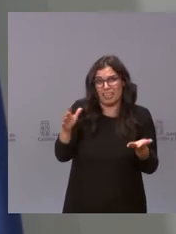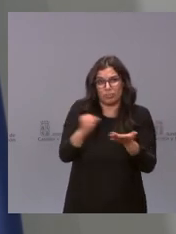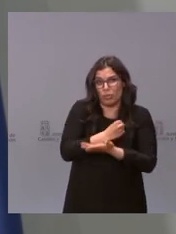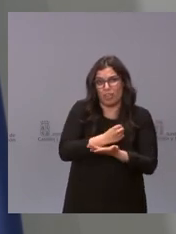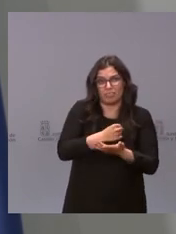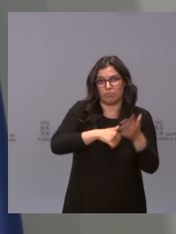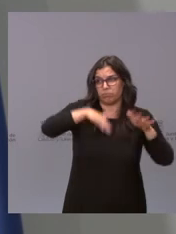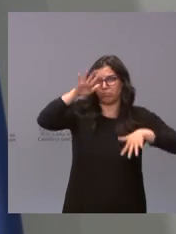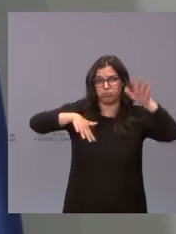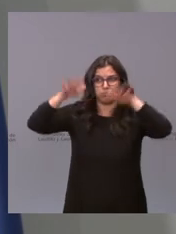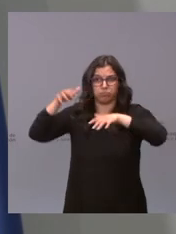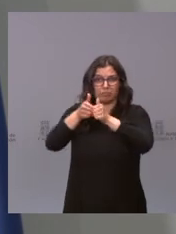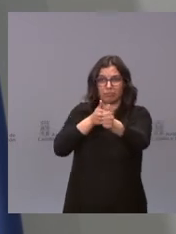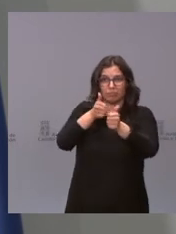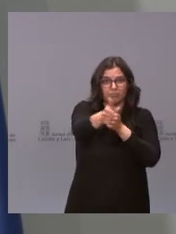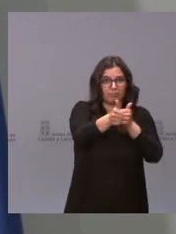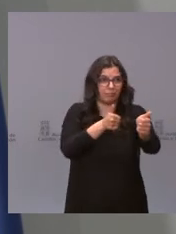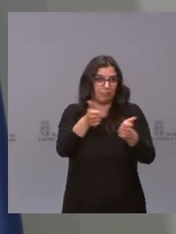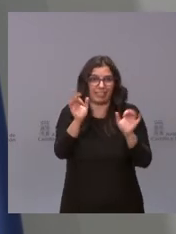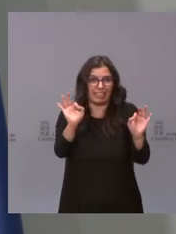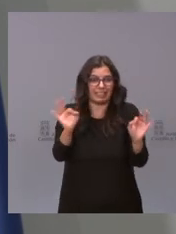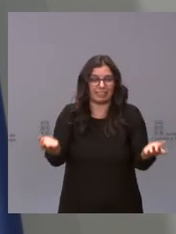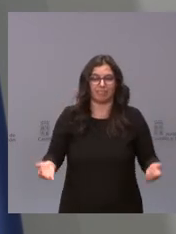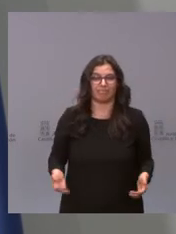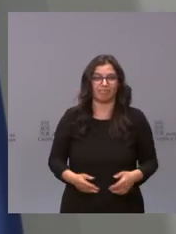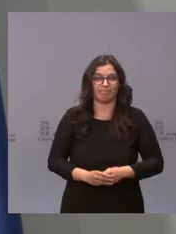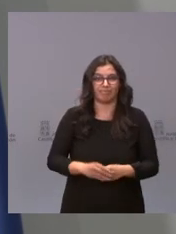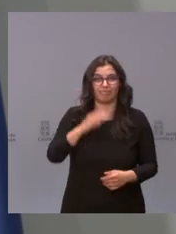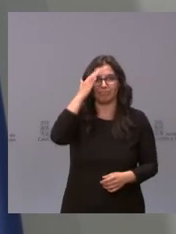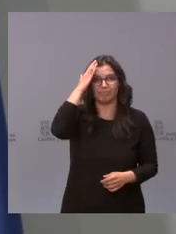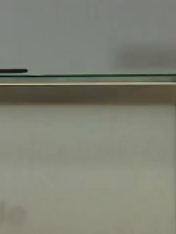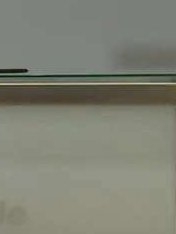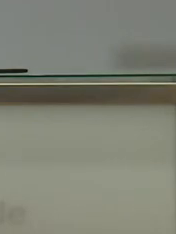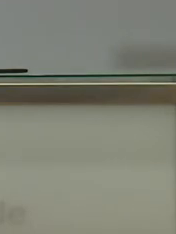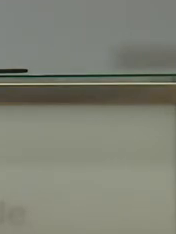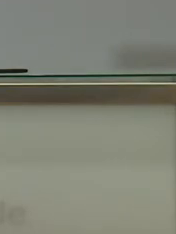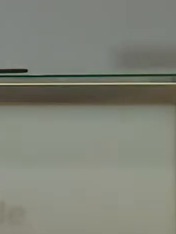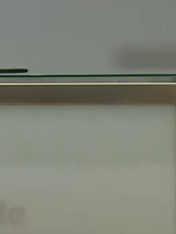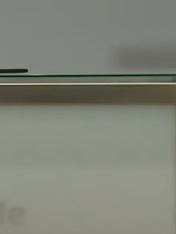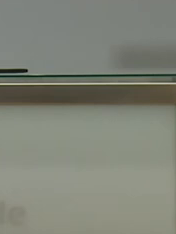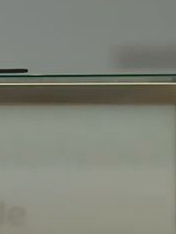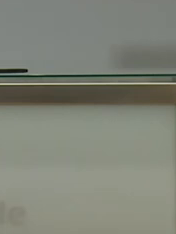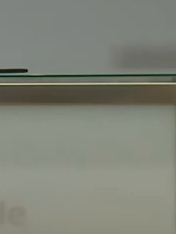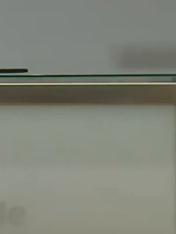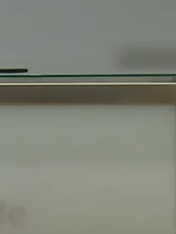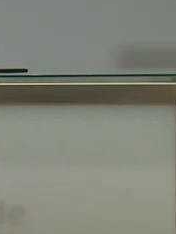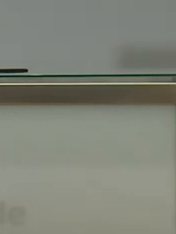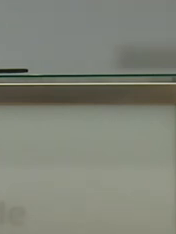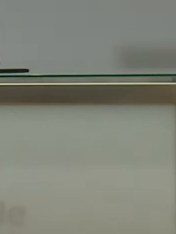una que va a ir primera y otra segunda y una última y otra penúltima pues hemos llegado al final muchas gracias